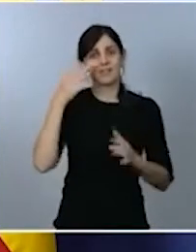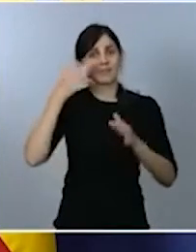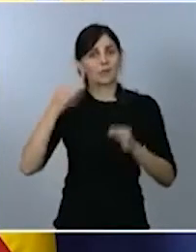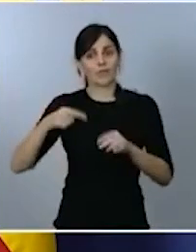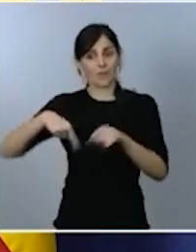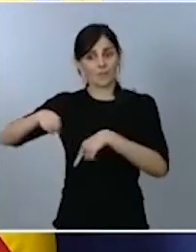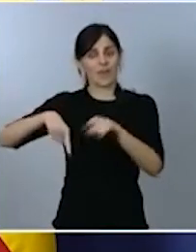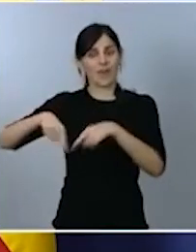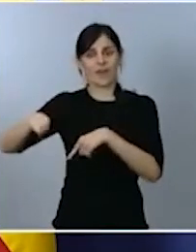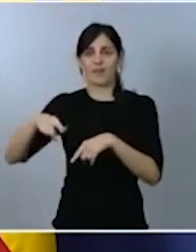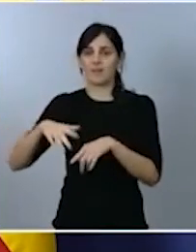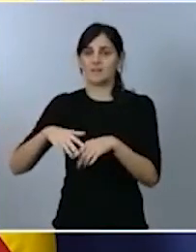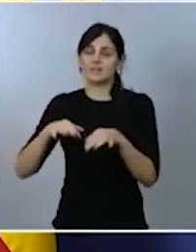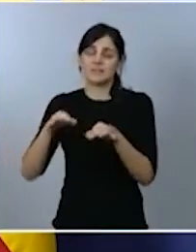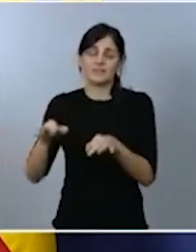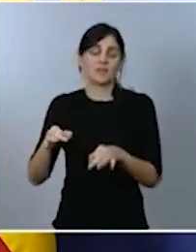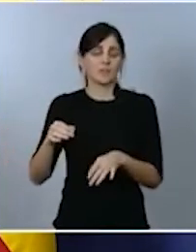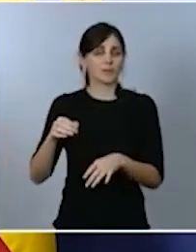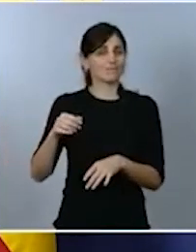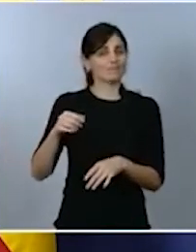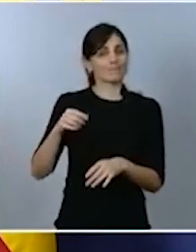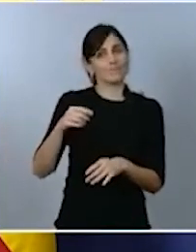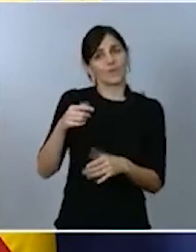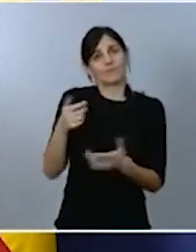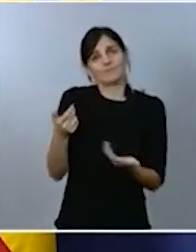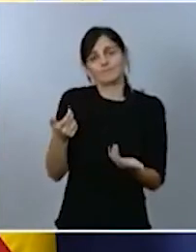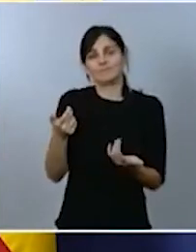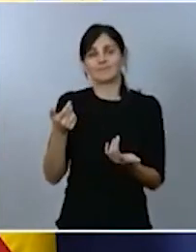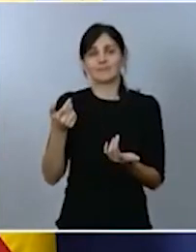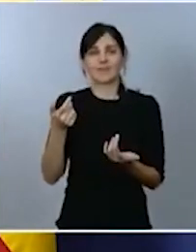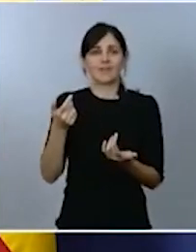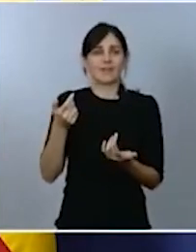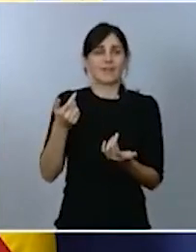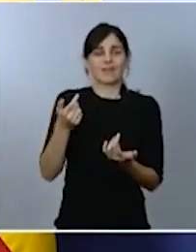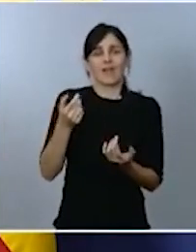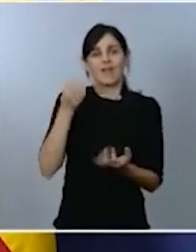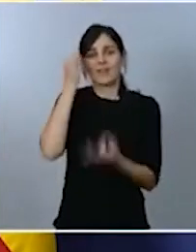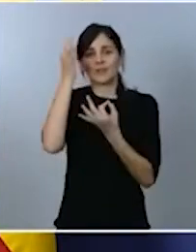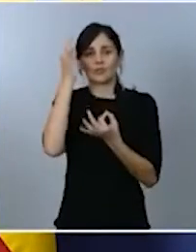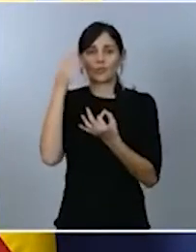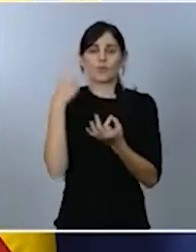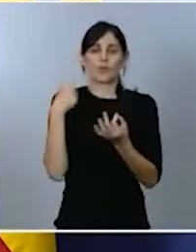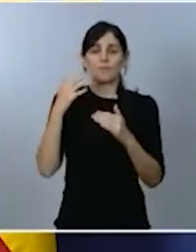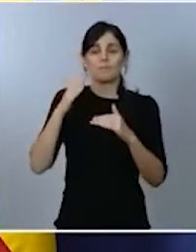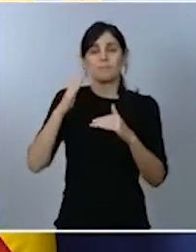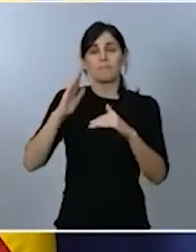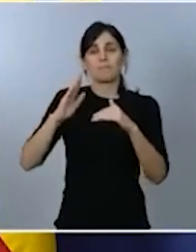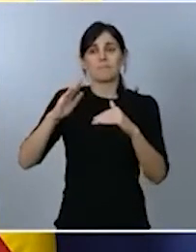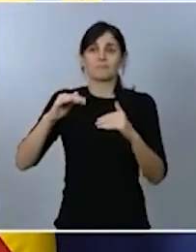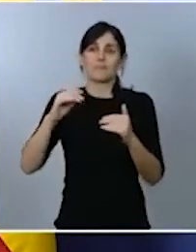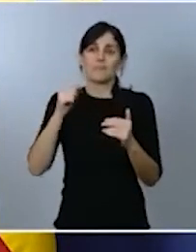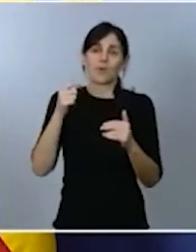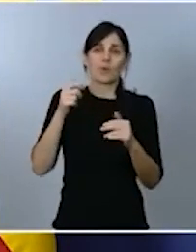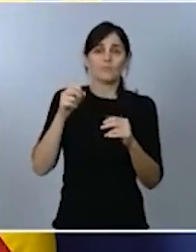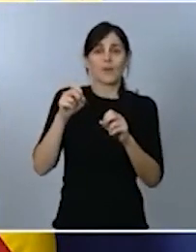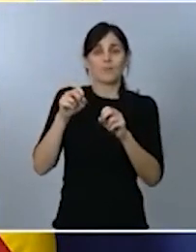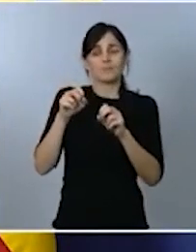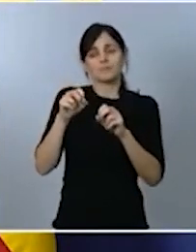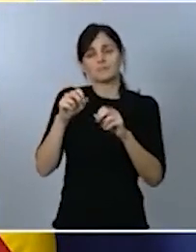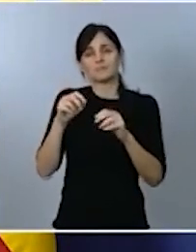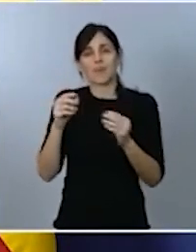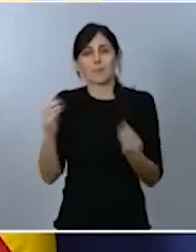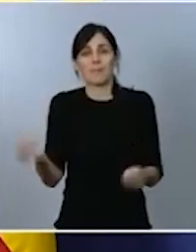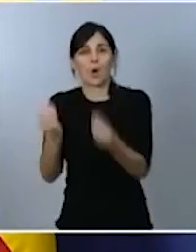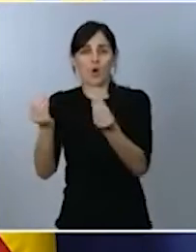Serán menos malos, pero no buenos. Pero ahí vamos dirigidos. Las recomendaciones de la Organización Mundial de la